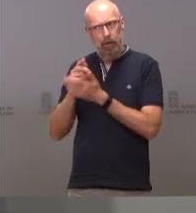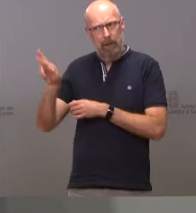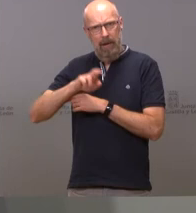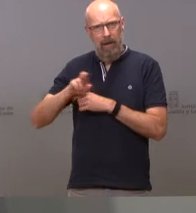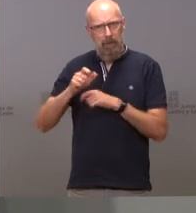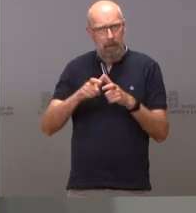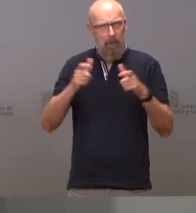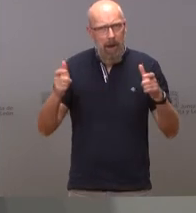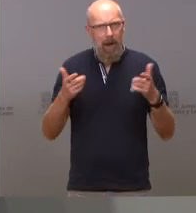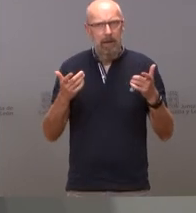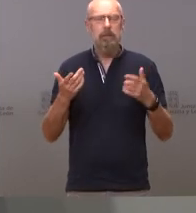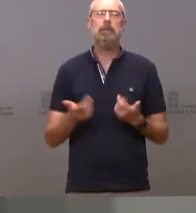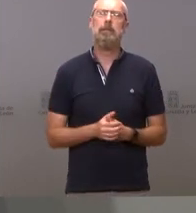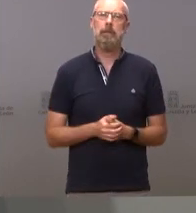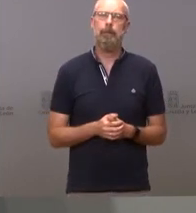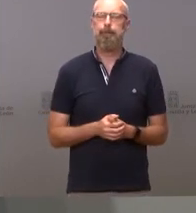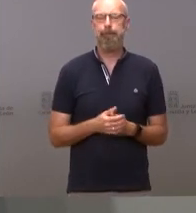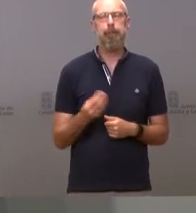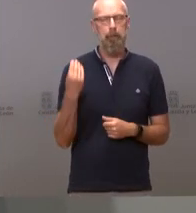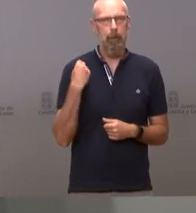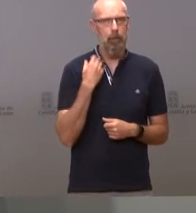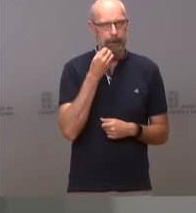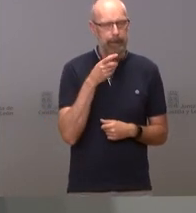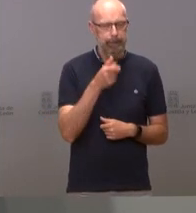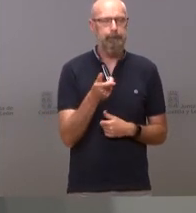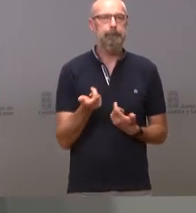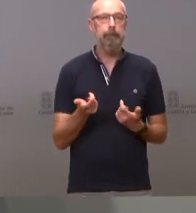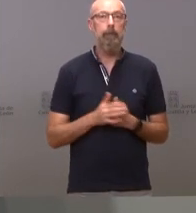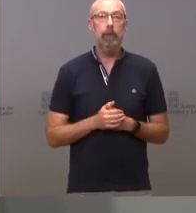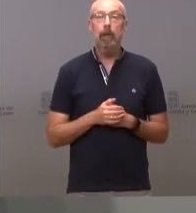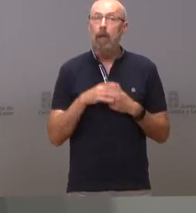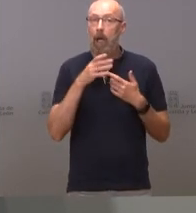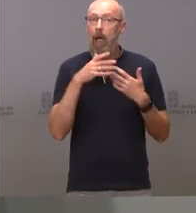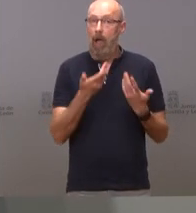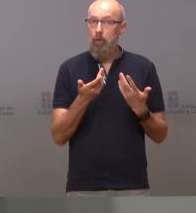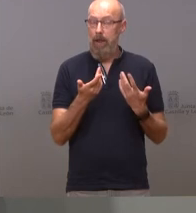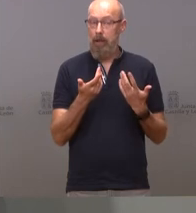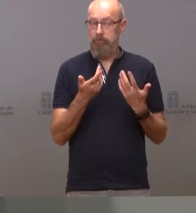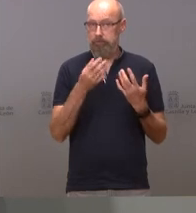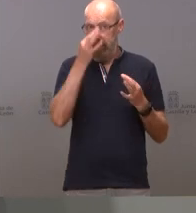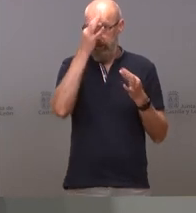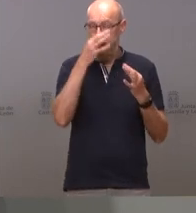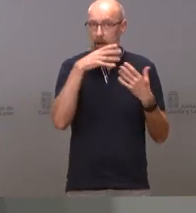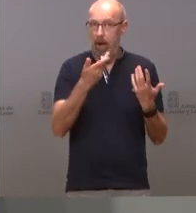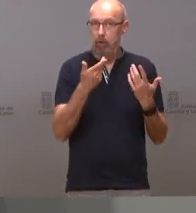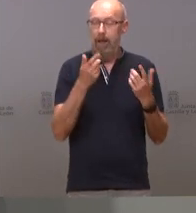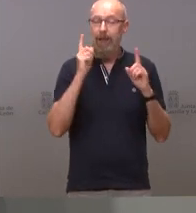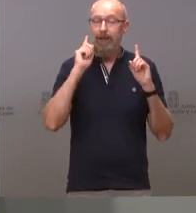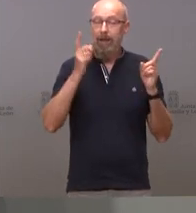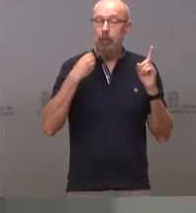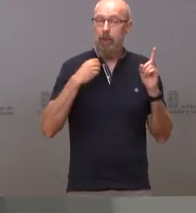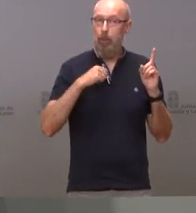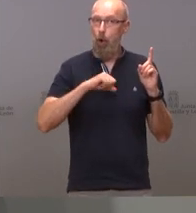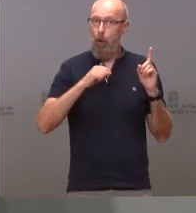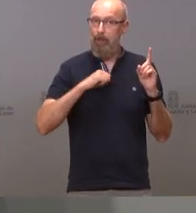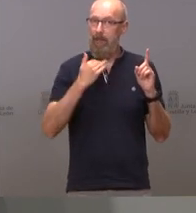es una buena pregunta pero eso a día de hoy se traduce que el número de casos ingresados hoy en el